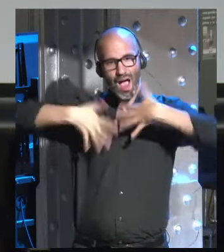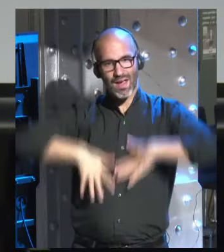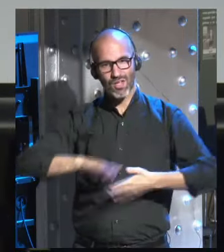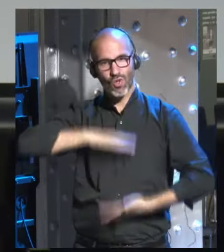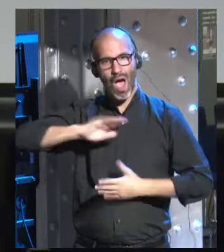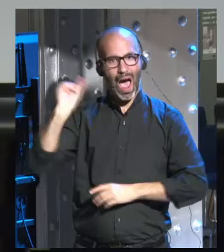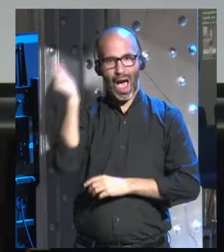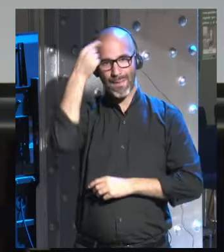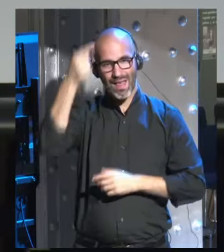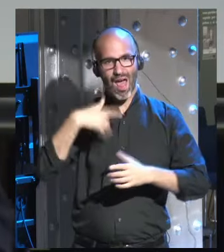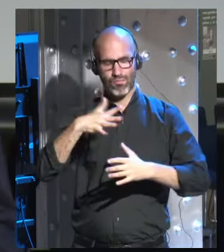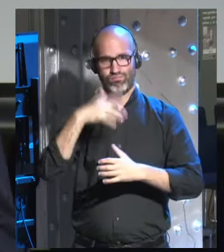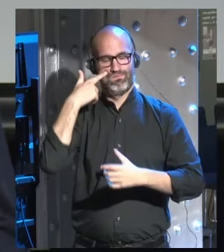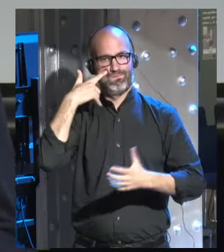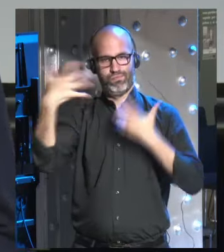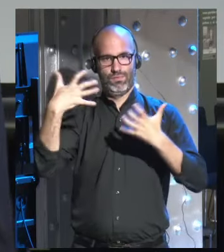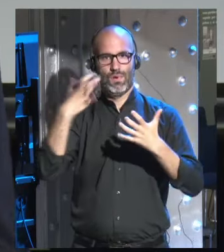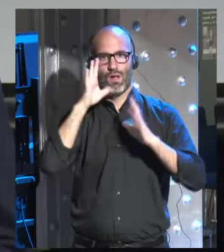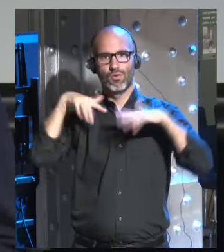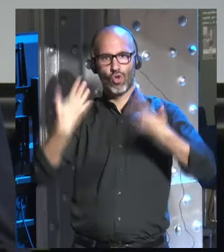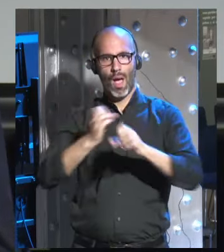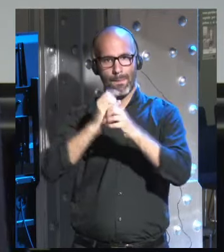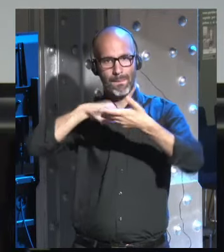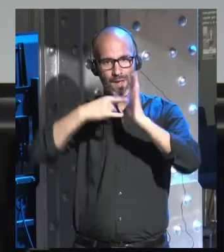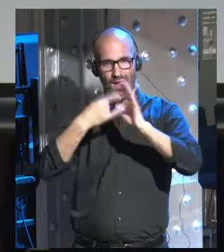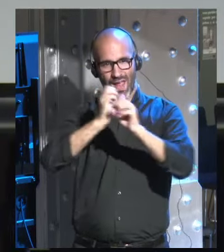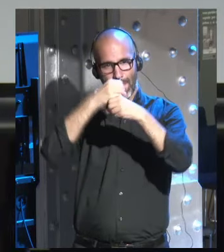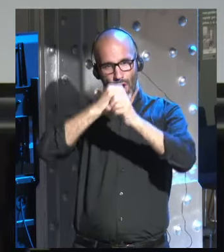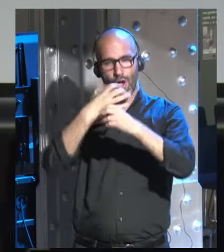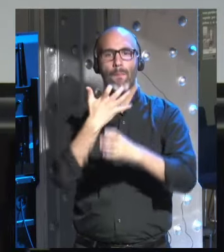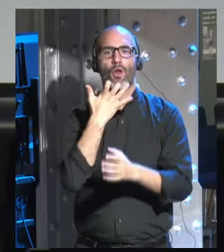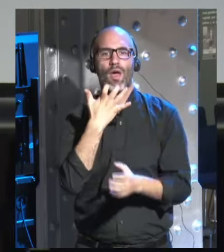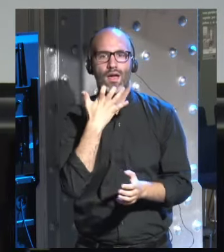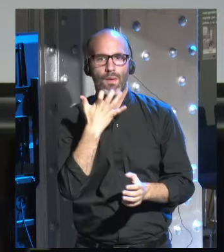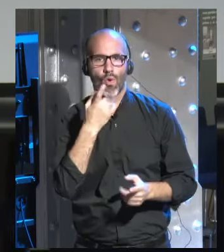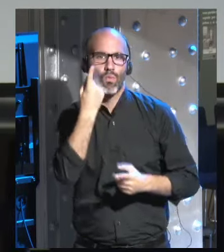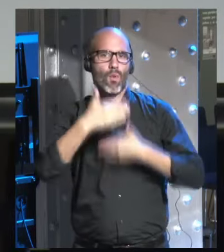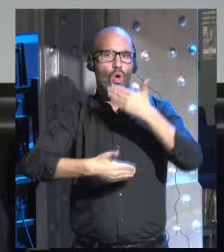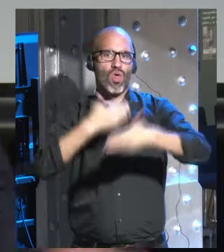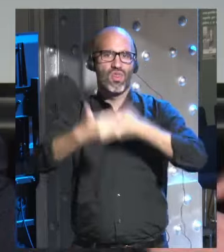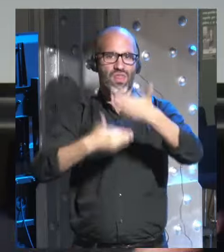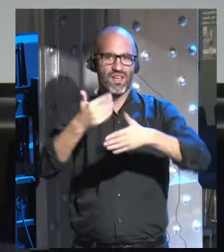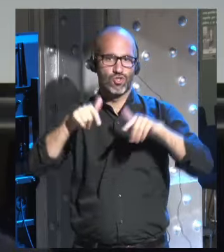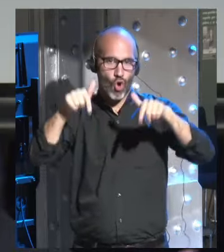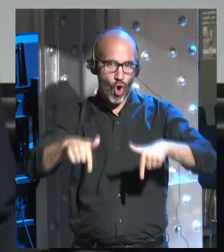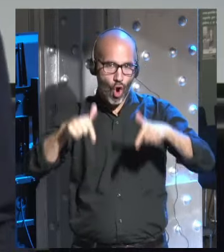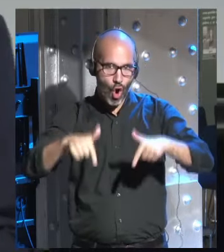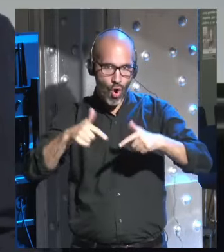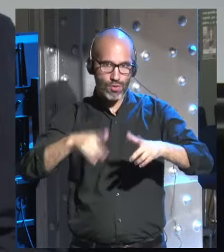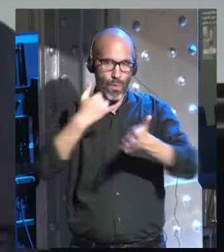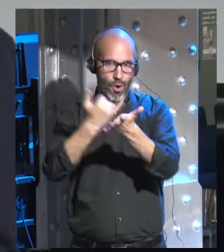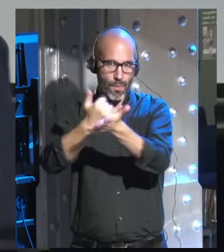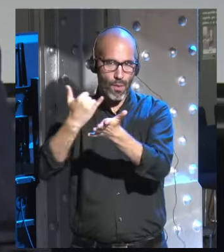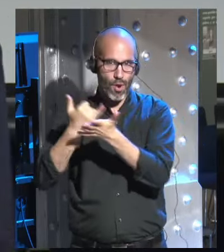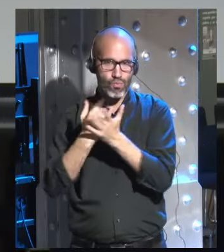asombrosas a través de la ingeniería biológica. Para daros un ejemplo de un proceso que hoy es parte de la rutina